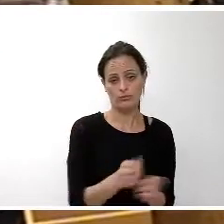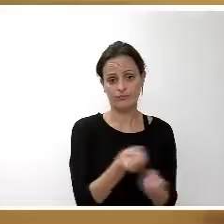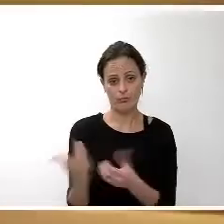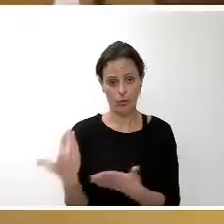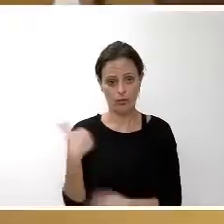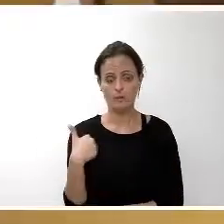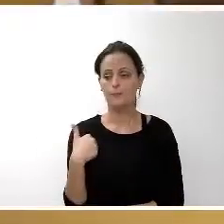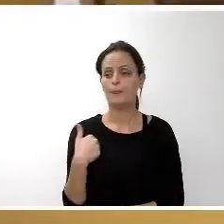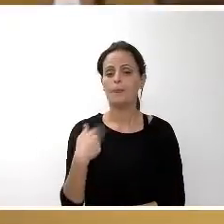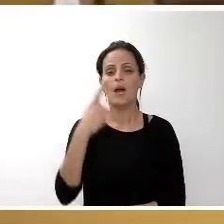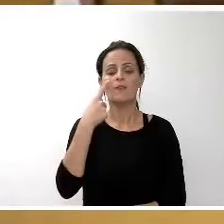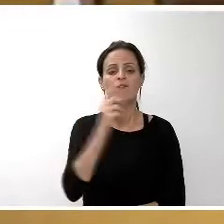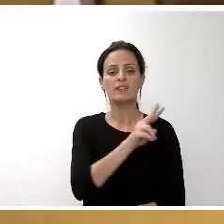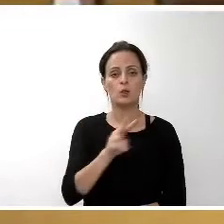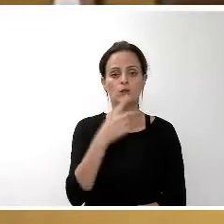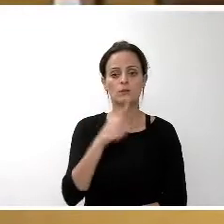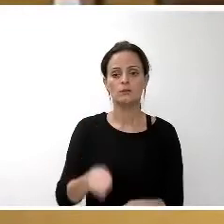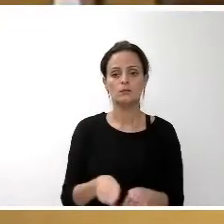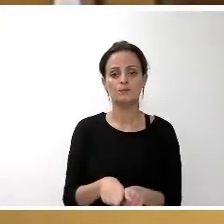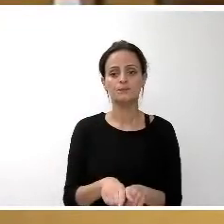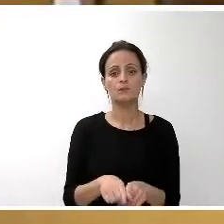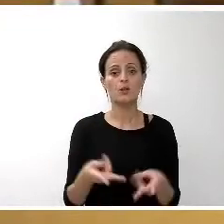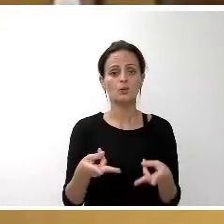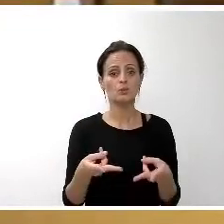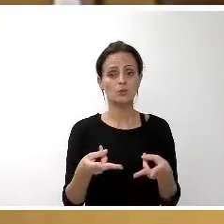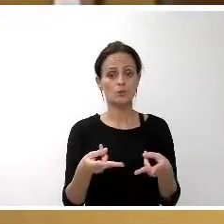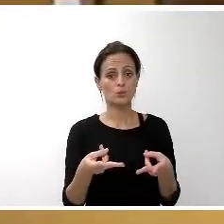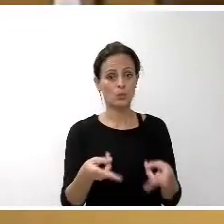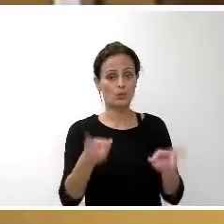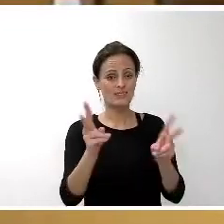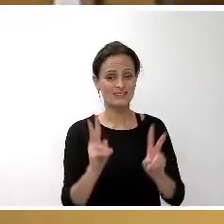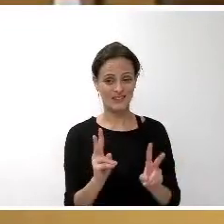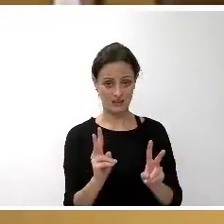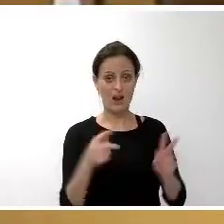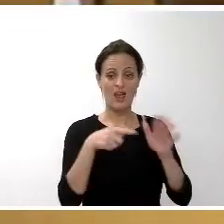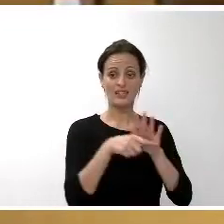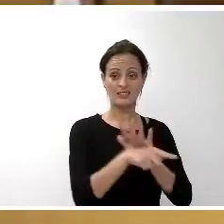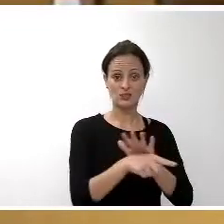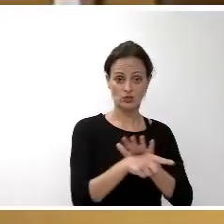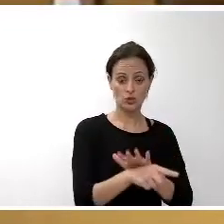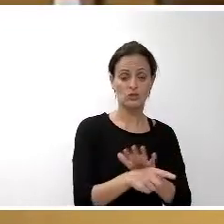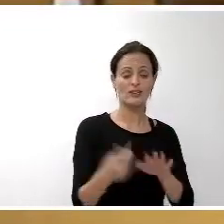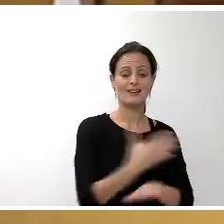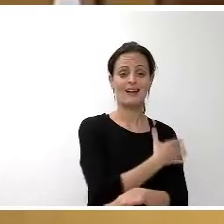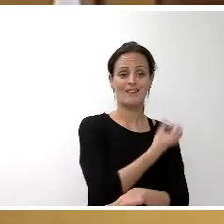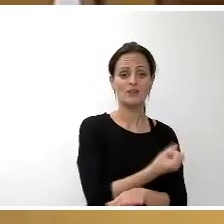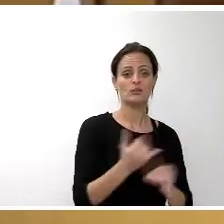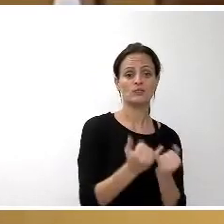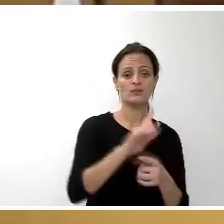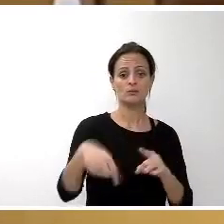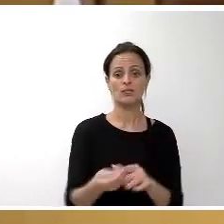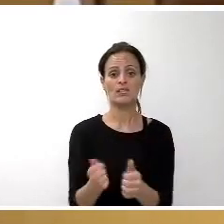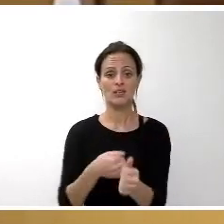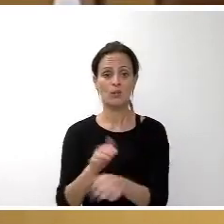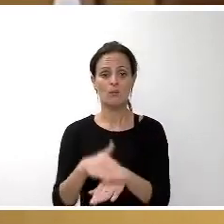22. Autorizar la suscripción del convenio de encomienda de gestión entre el Cabildo Insular de Tenerife y el Cabildo Insular del Hierro sobre la gestión de envases